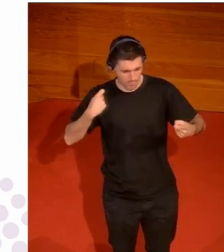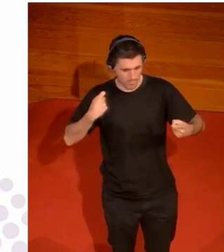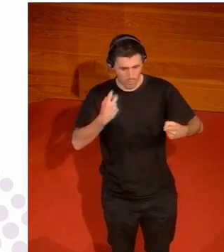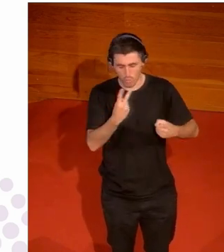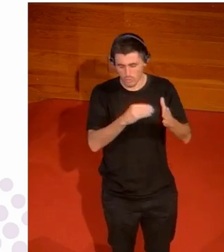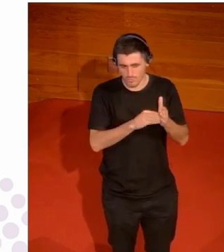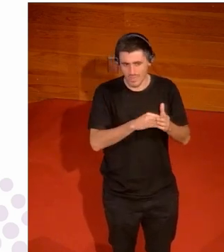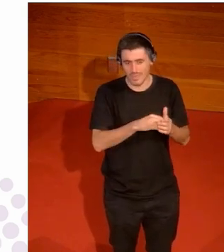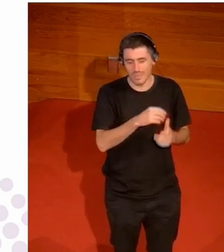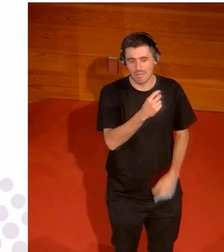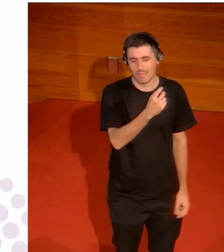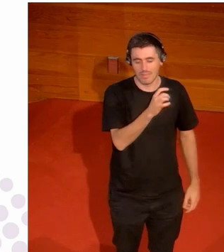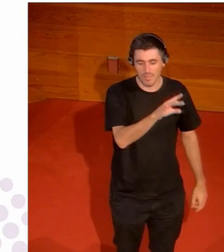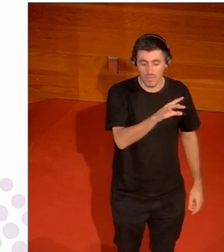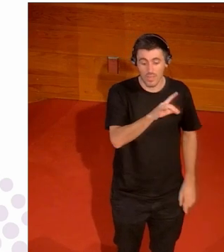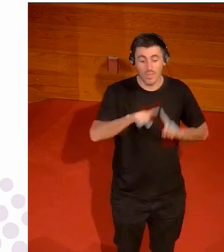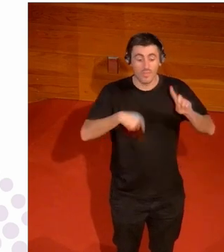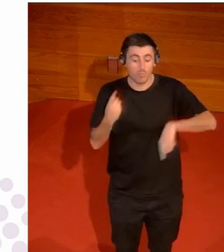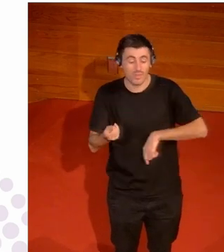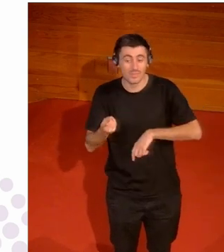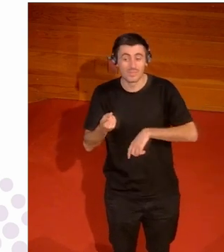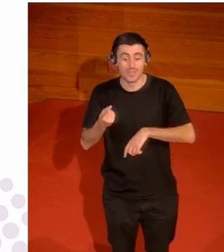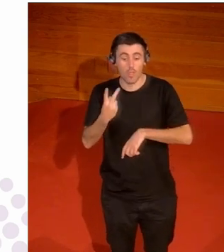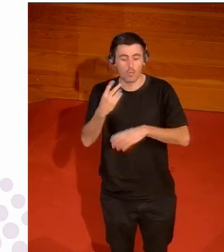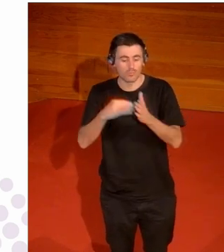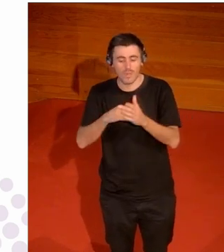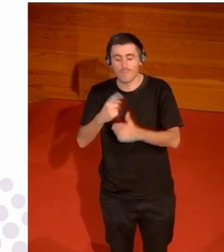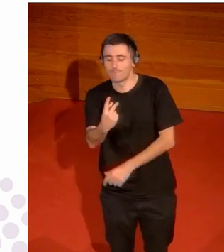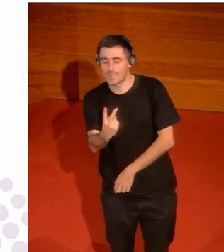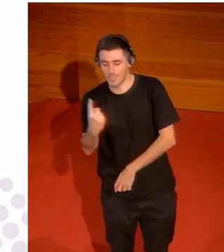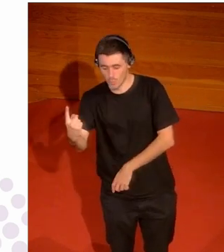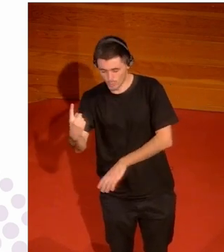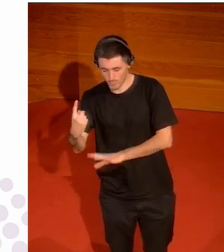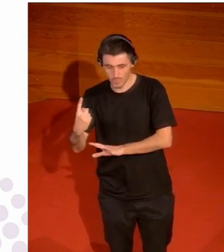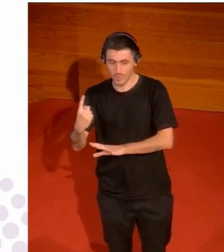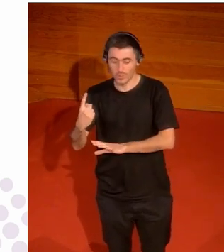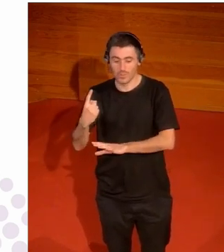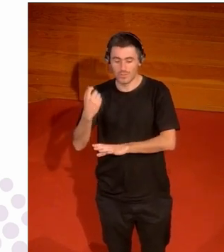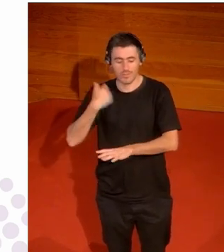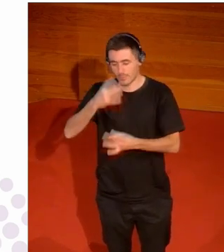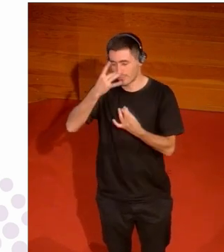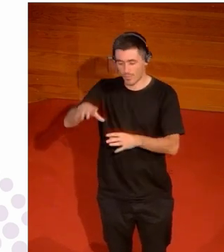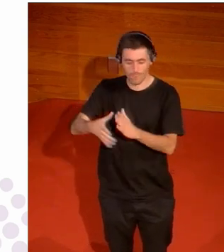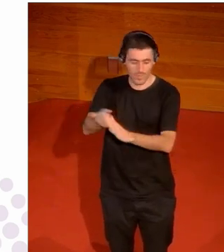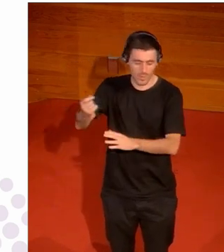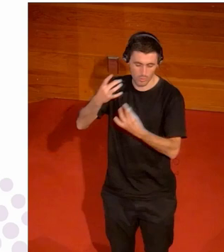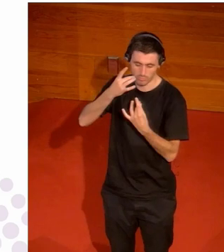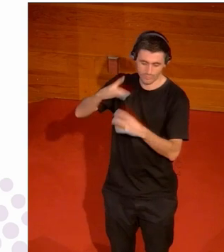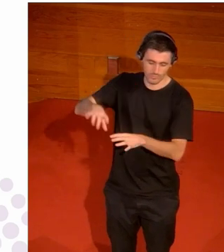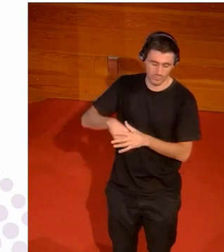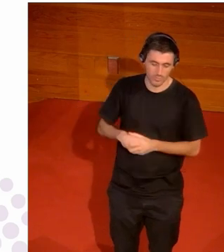pero en 2021 ya suelta el balón y se lo suelta las federaciones internacionales y cada una regula por ejemplo la fina